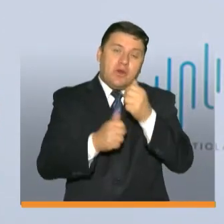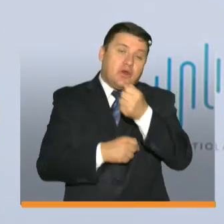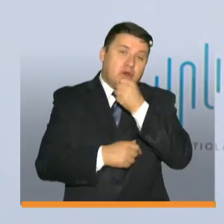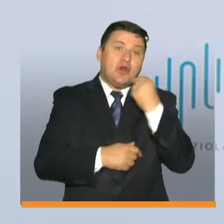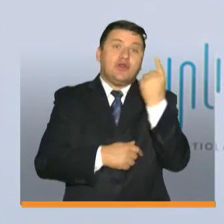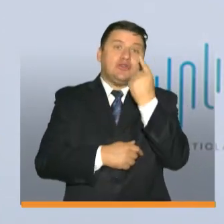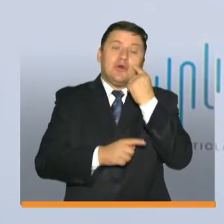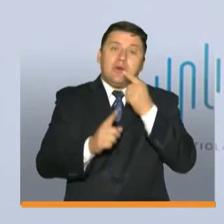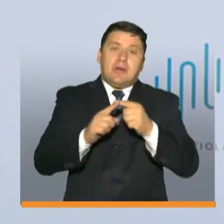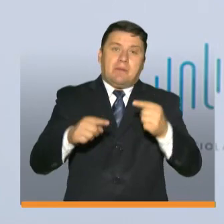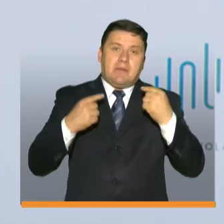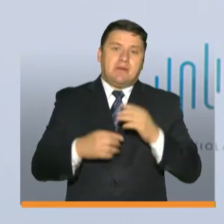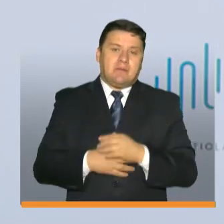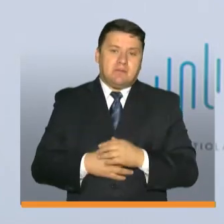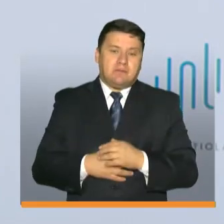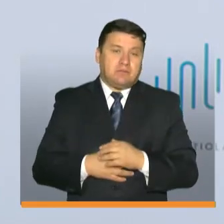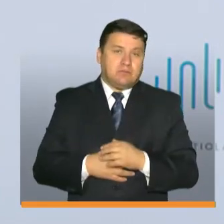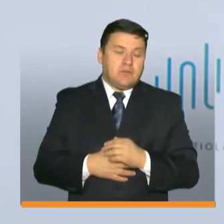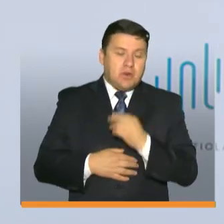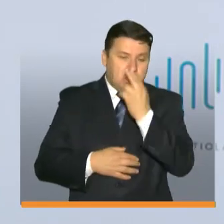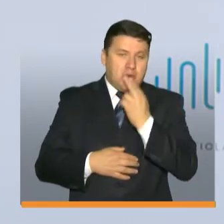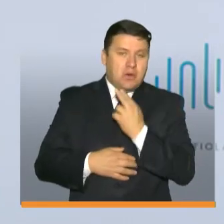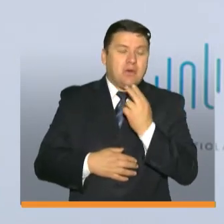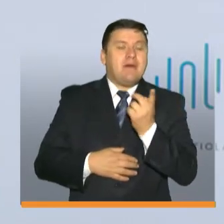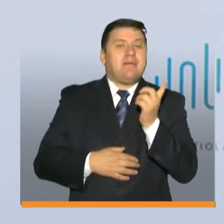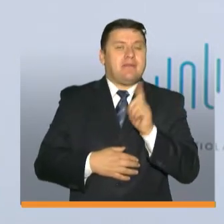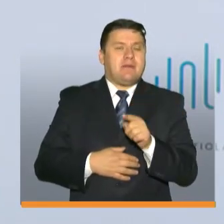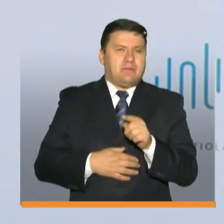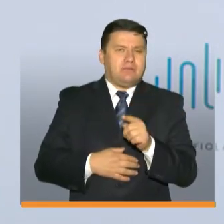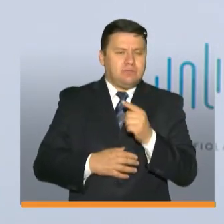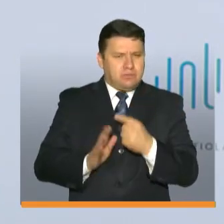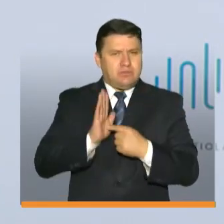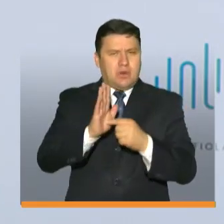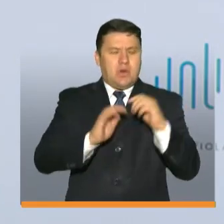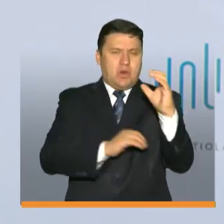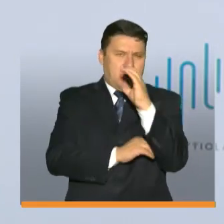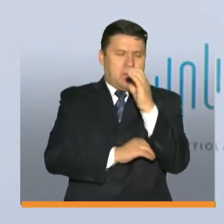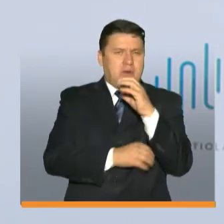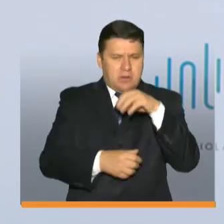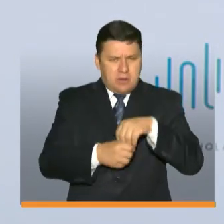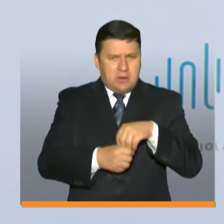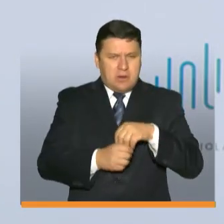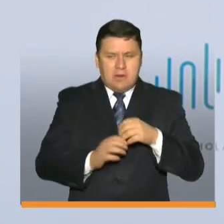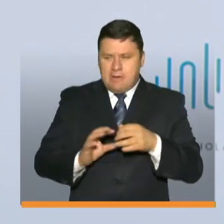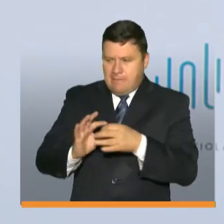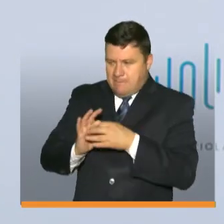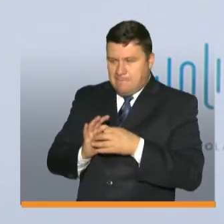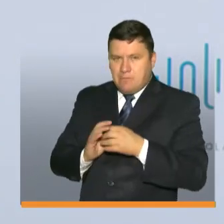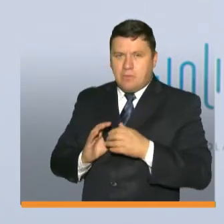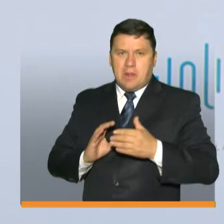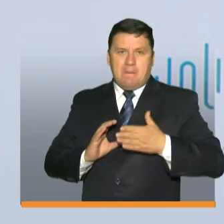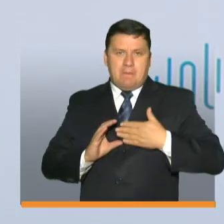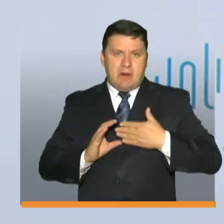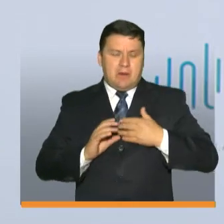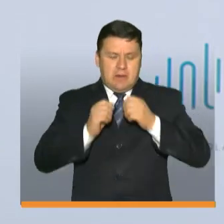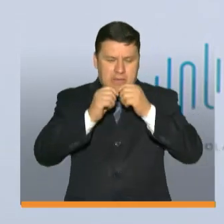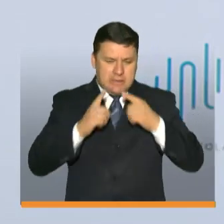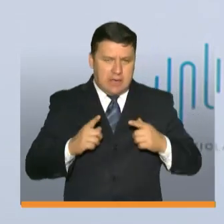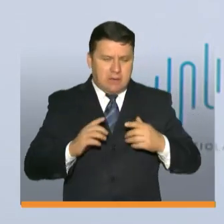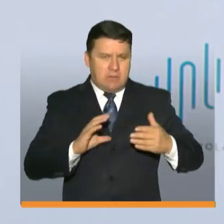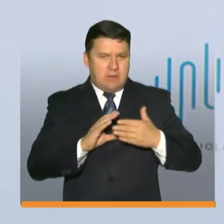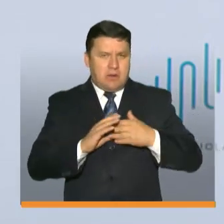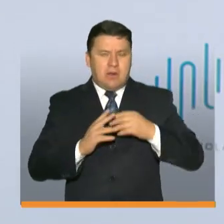no sólo para cumplir la meta porque seguramente la cumpliremos sino para demostrar al país que estamos de su lado que el sector privado el sector público